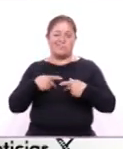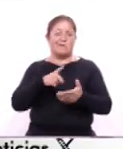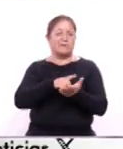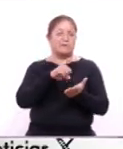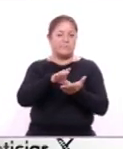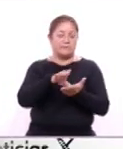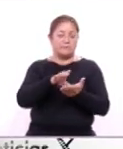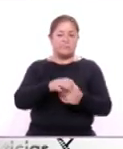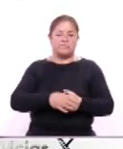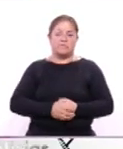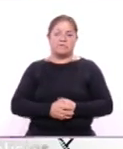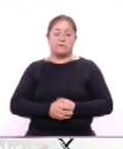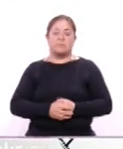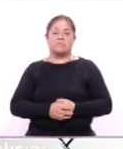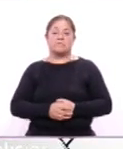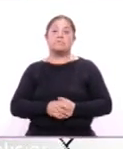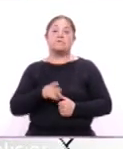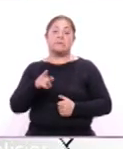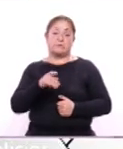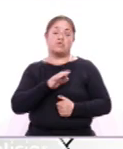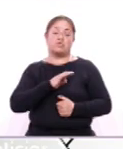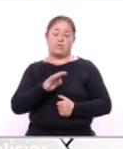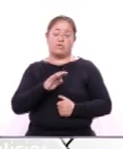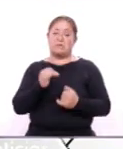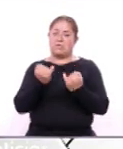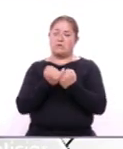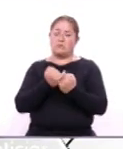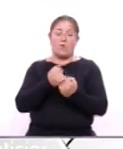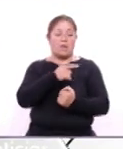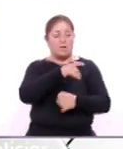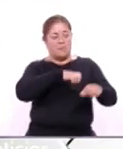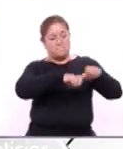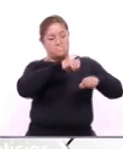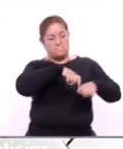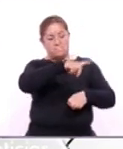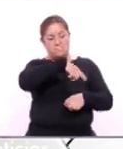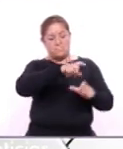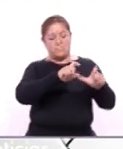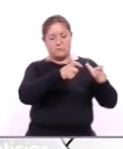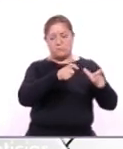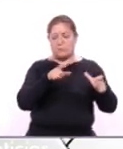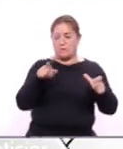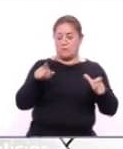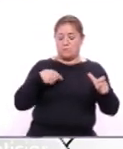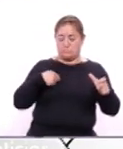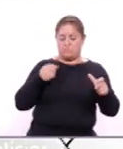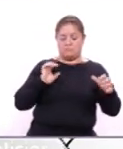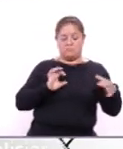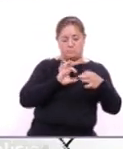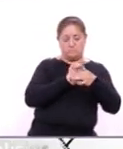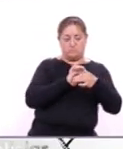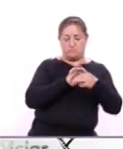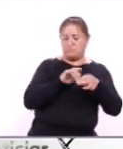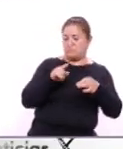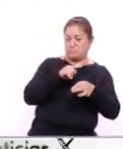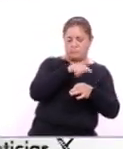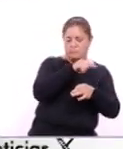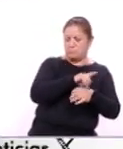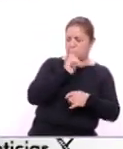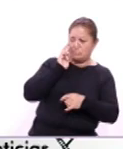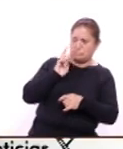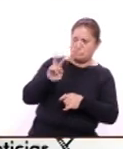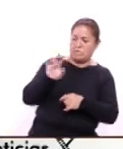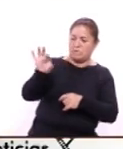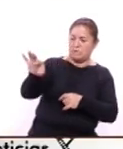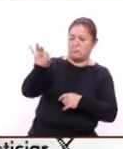que pueden ser tomados también incluso por empresarios porque ahí hacemos un vínculo laboral también para que